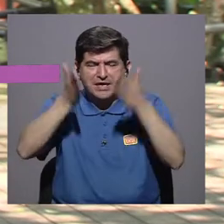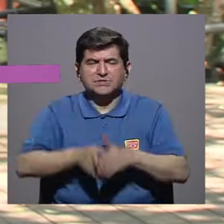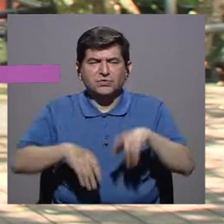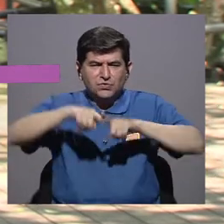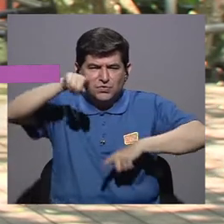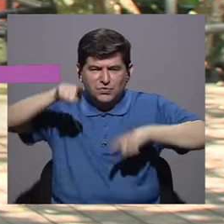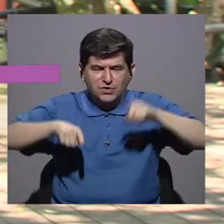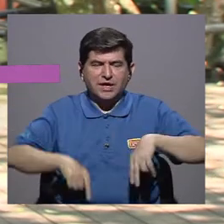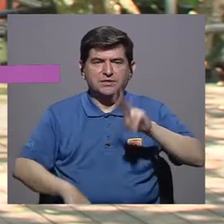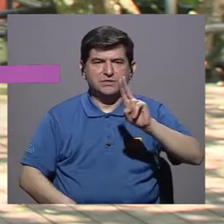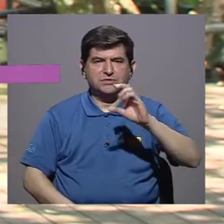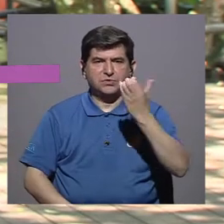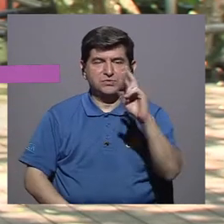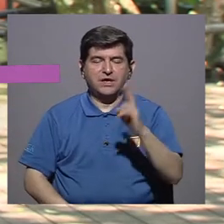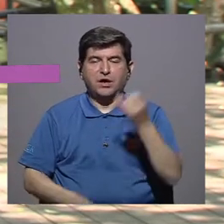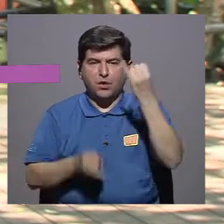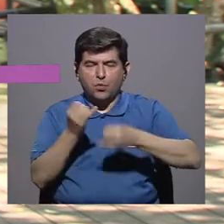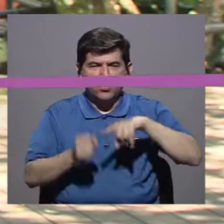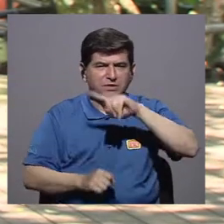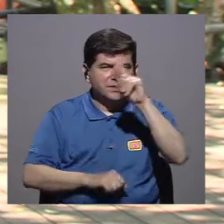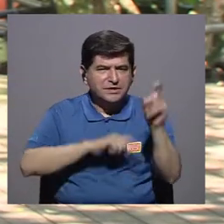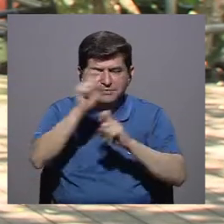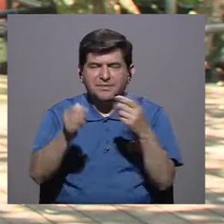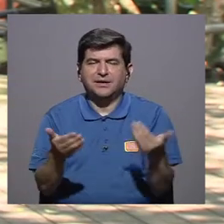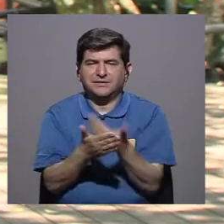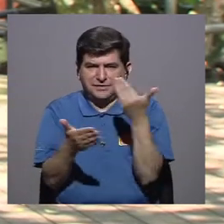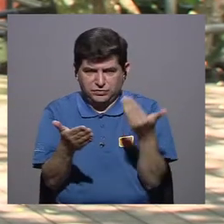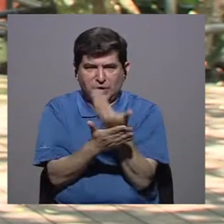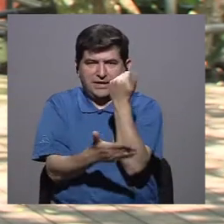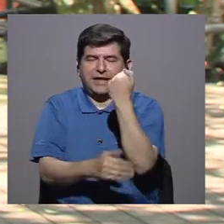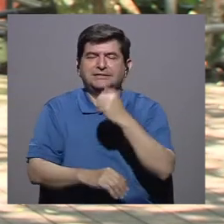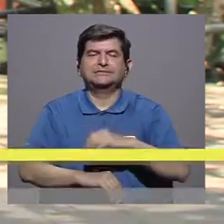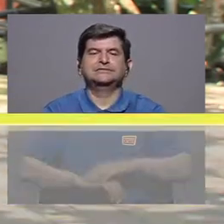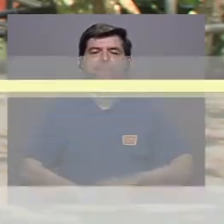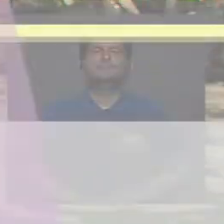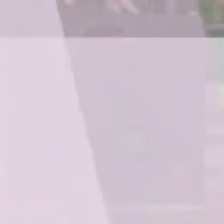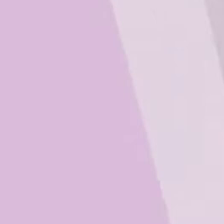estudiantes de estadística de la UCR en la última encuesta de actualidades.